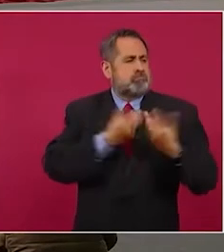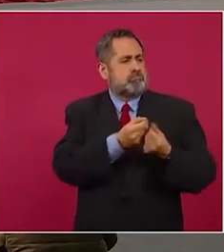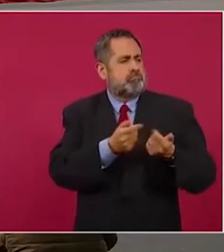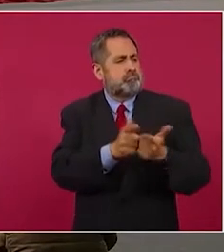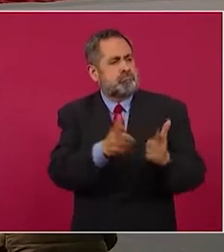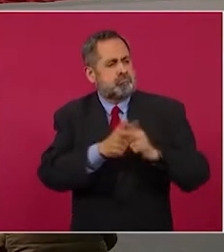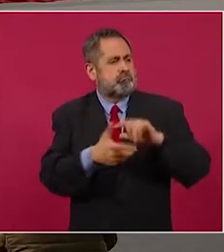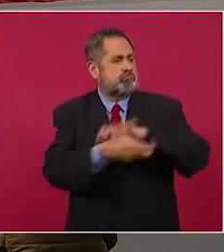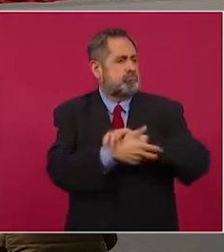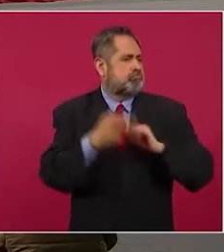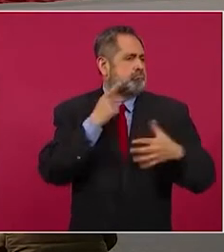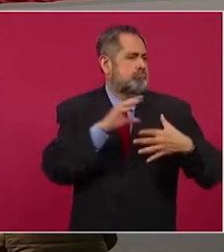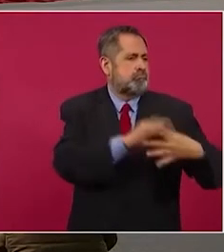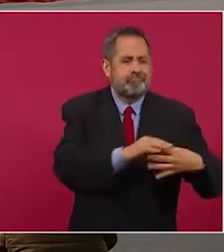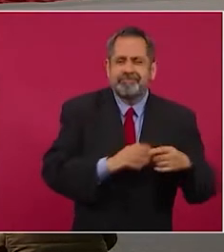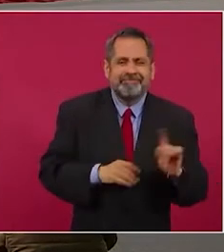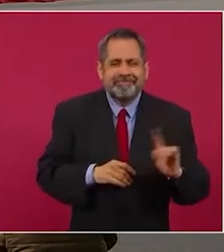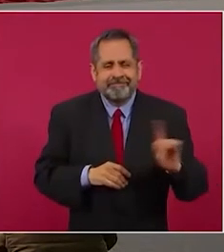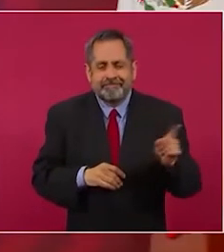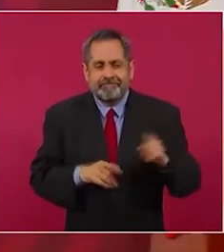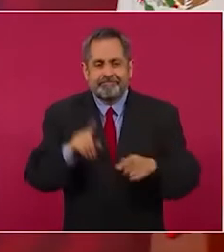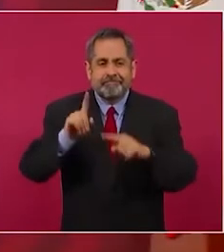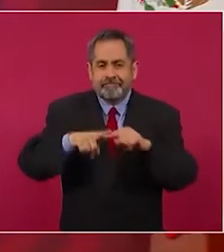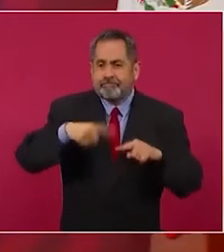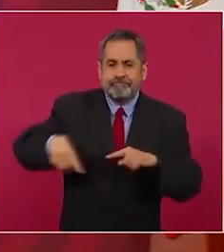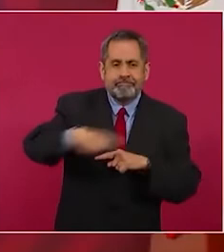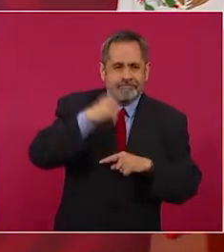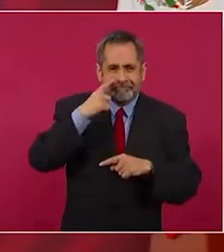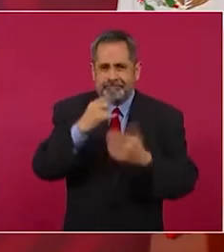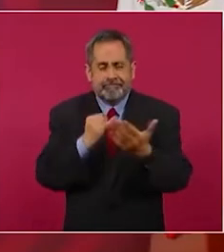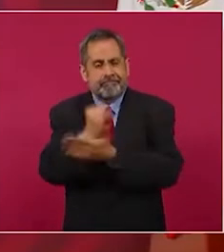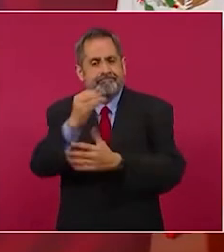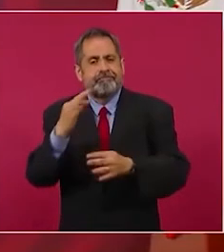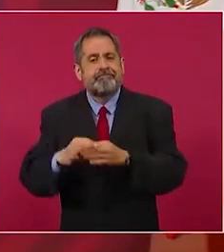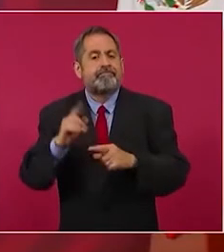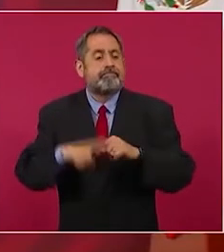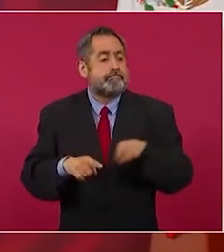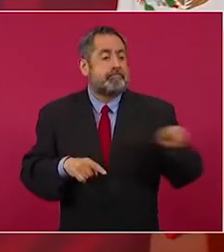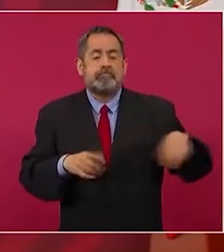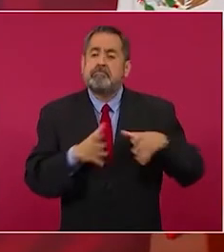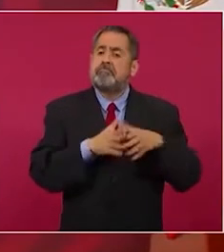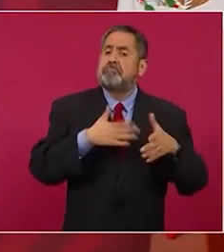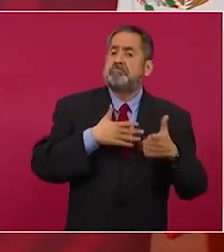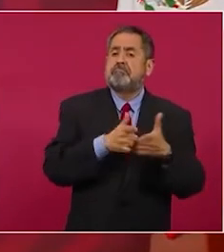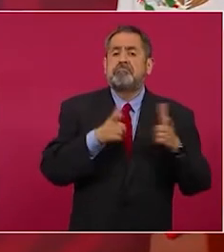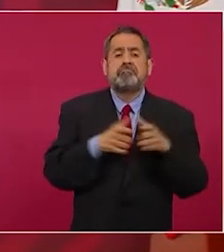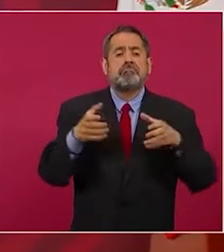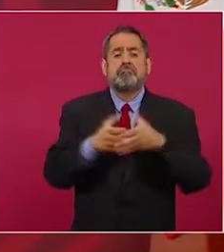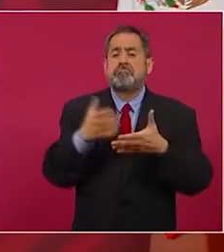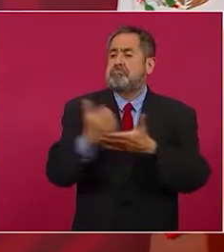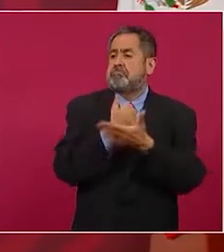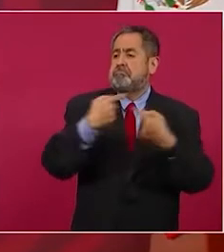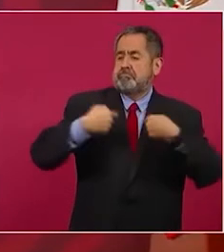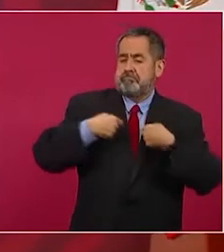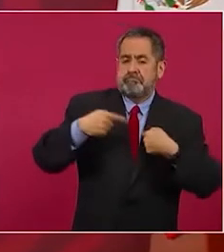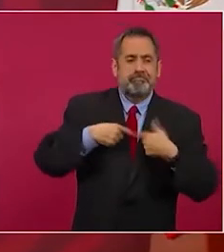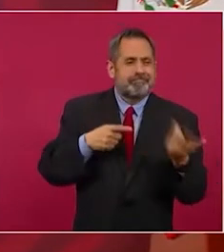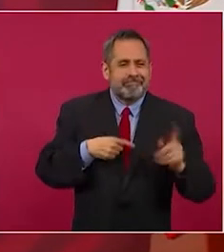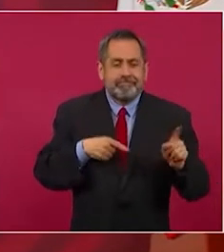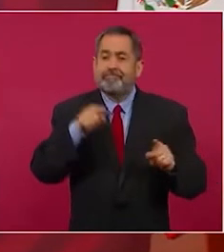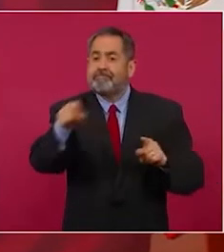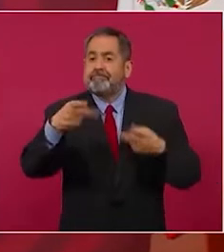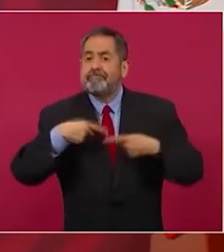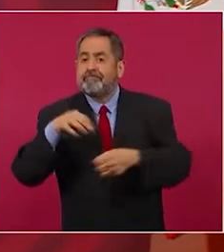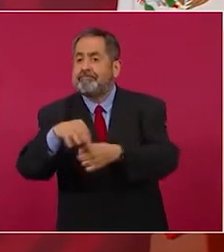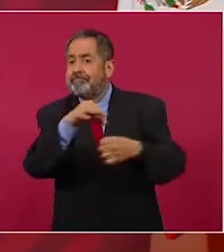a los partidos y no a la capacidad decisoria de la sociedad. Es decir, fueron ellos los partidos, no los ciudadanos, los votantes